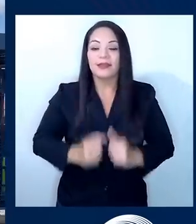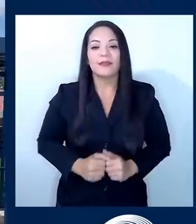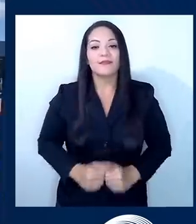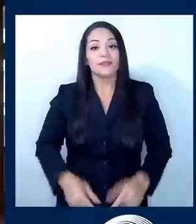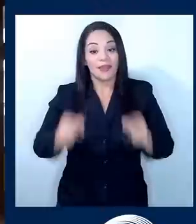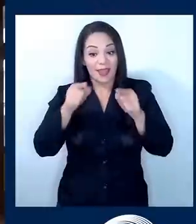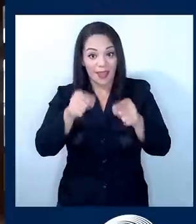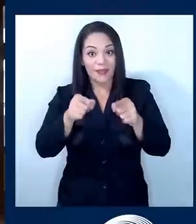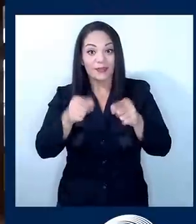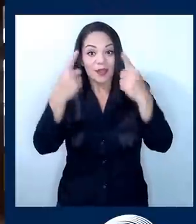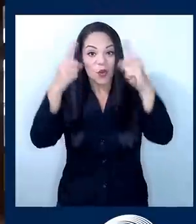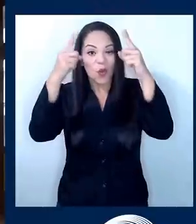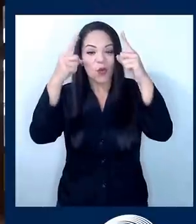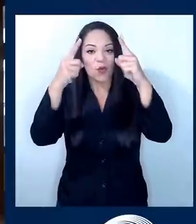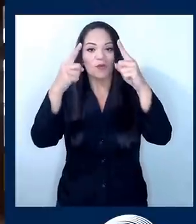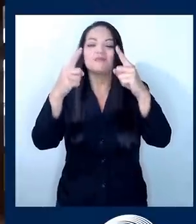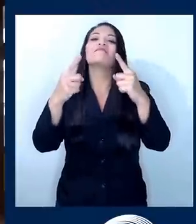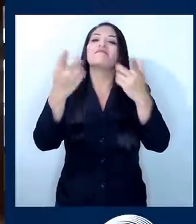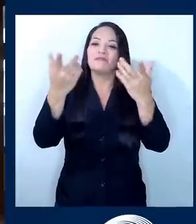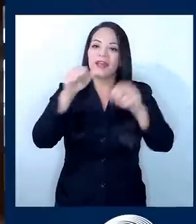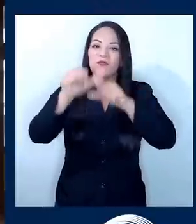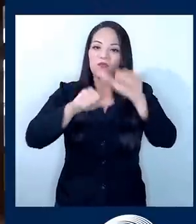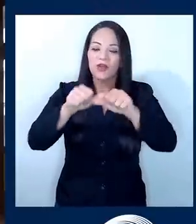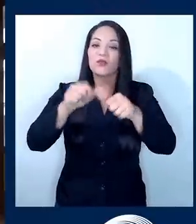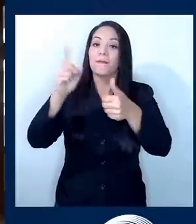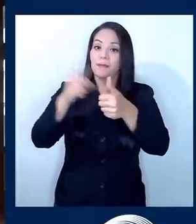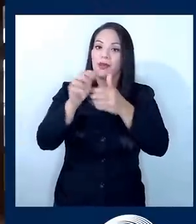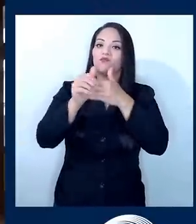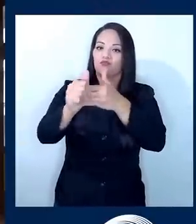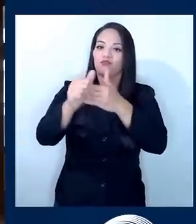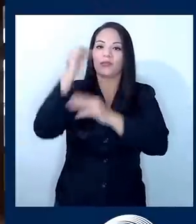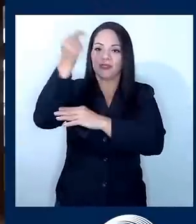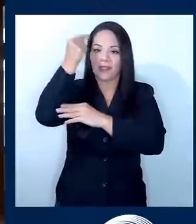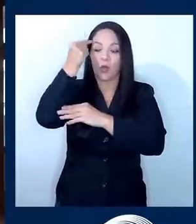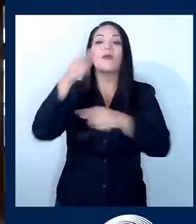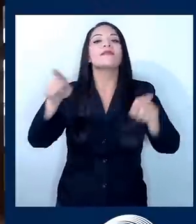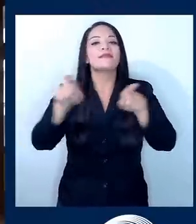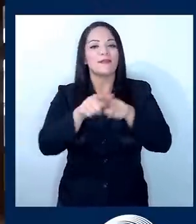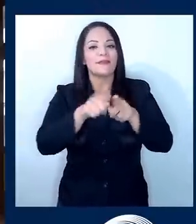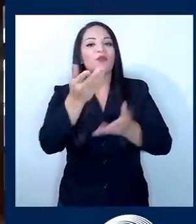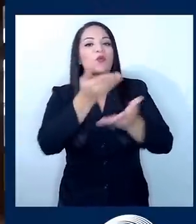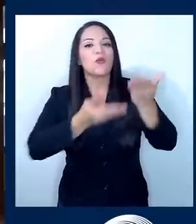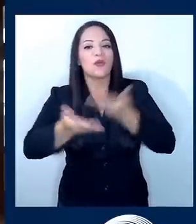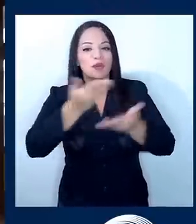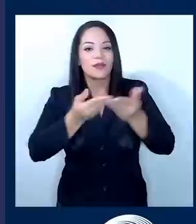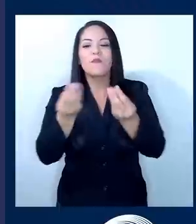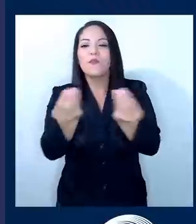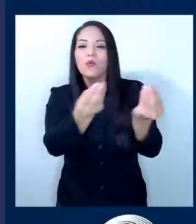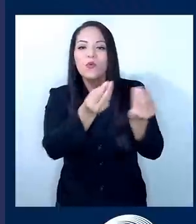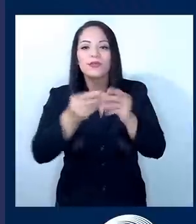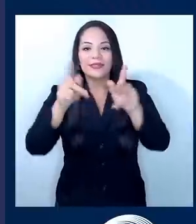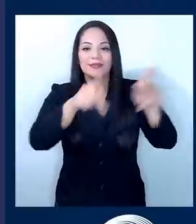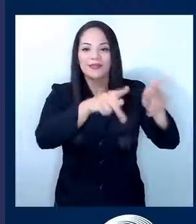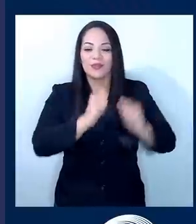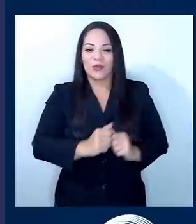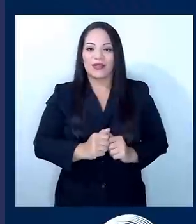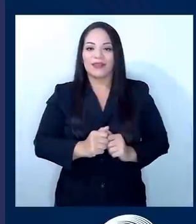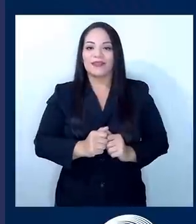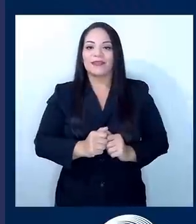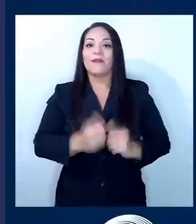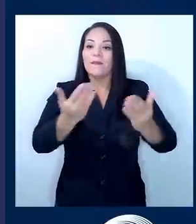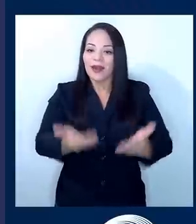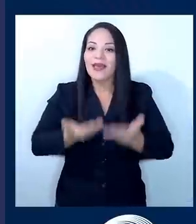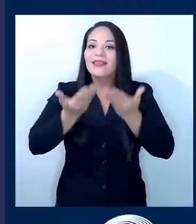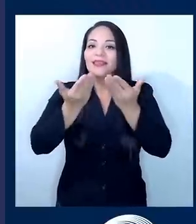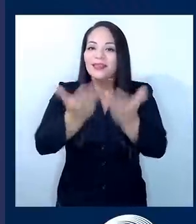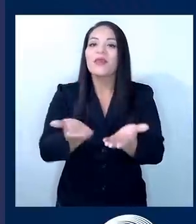fue un esfuerzo liderado por el Estado, pero con la colaboración de la sociedad para devolverle no